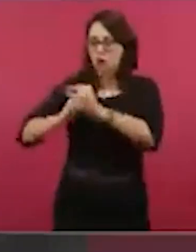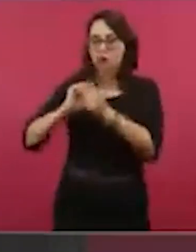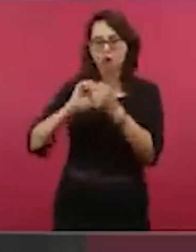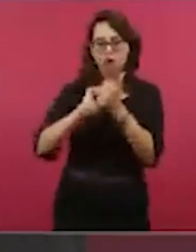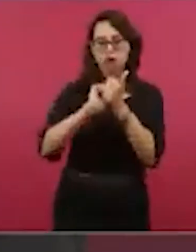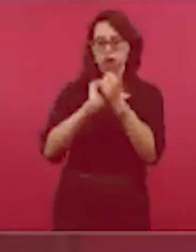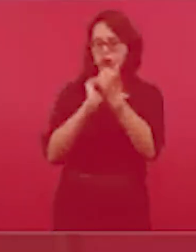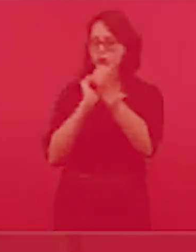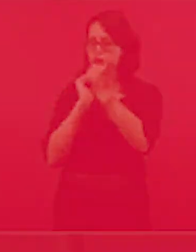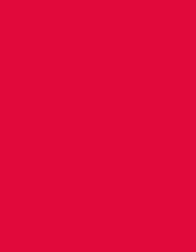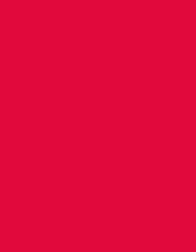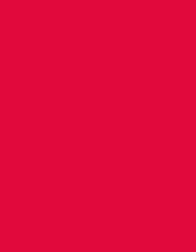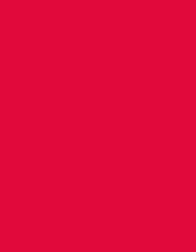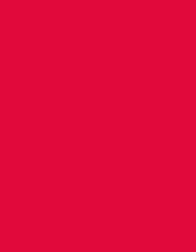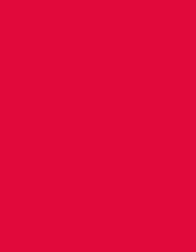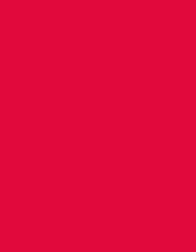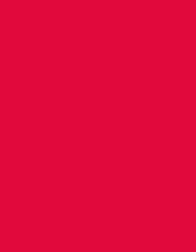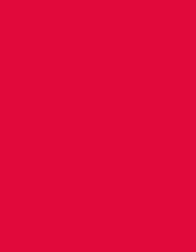Y esa es la base.